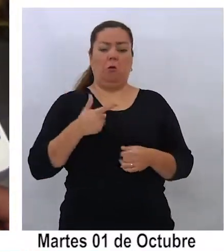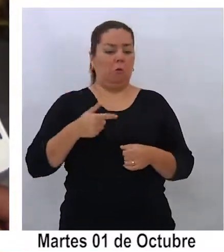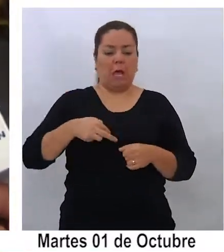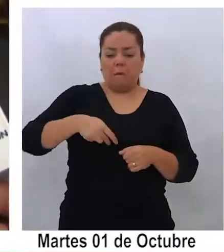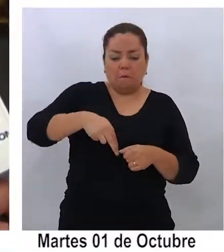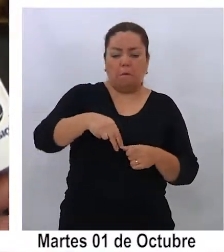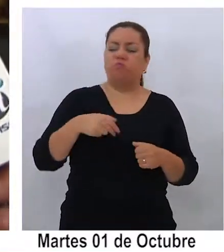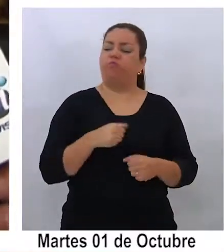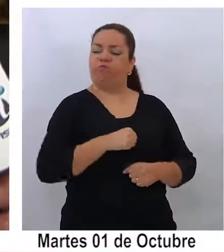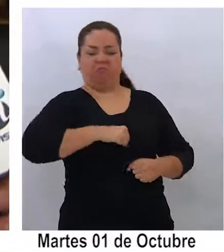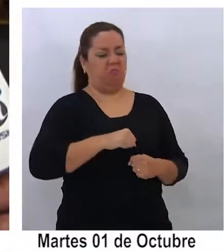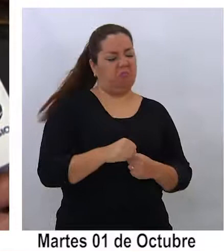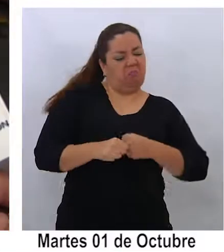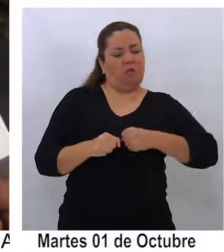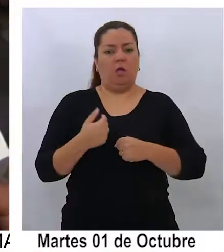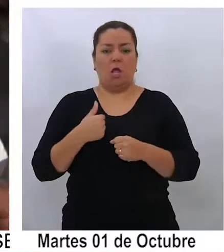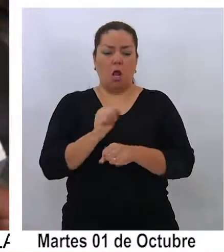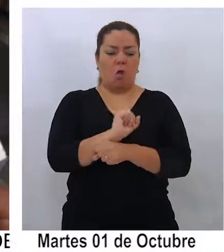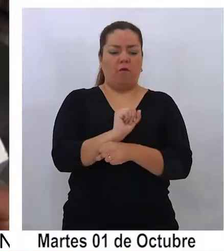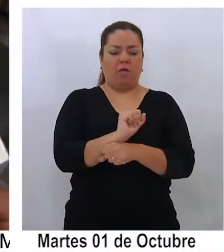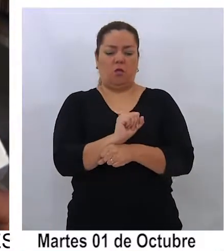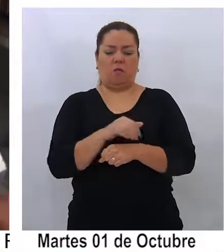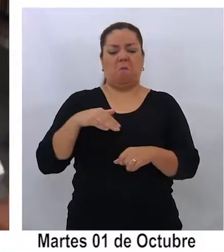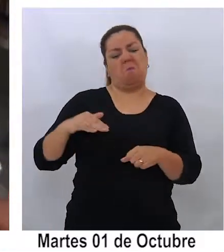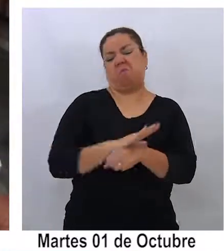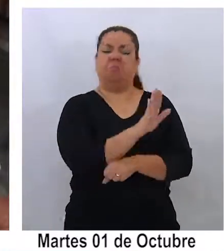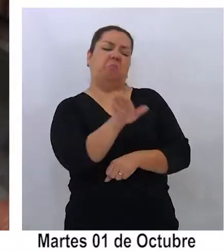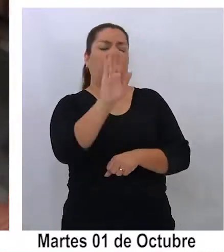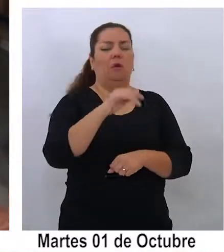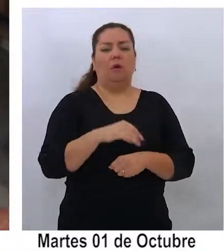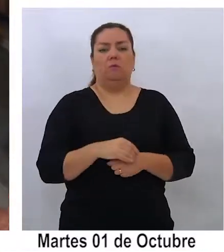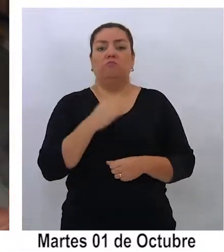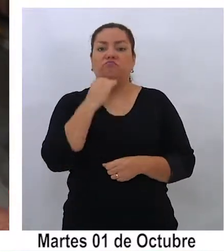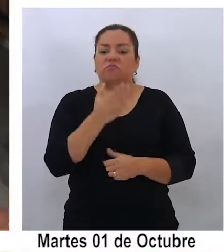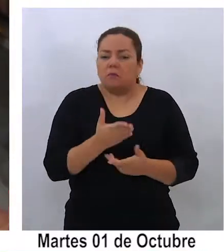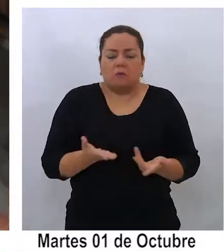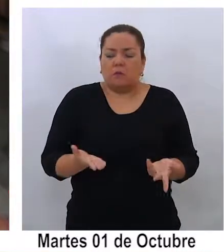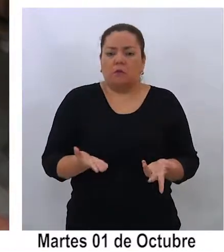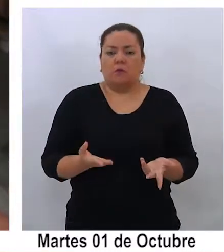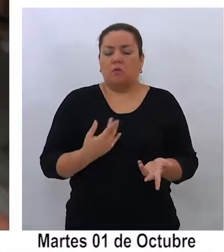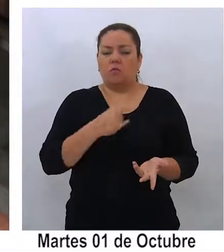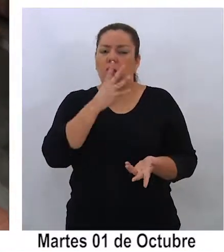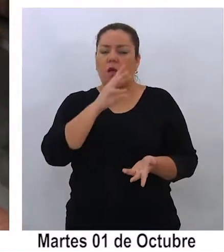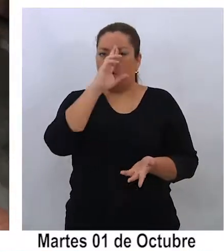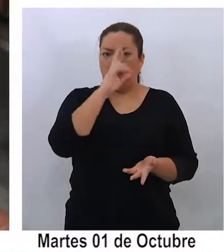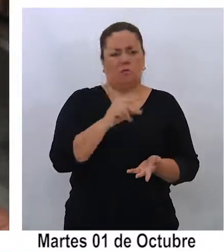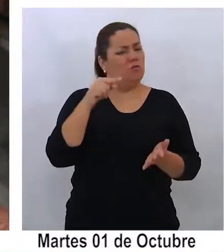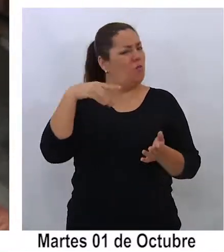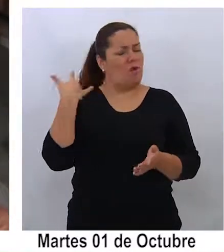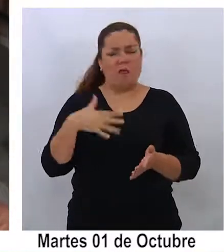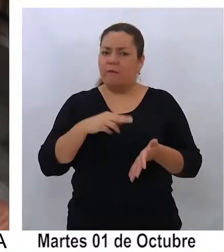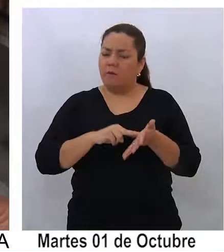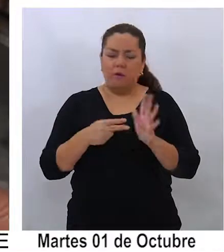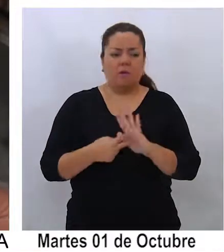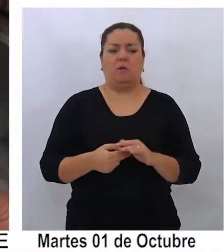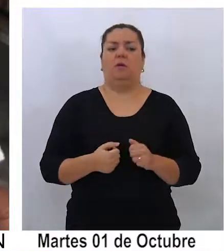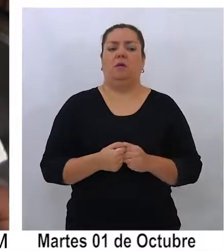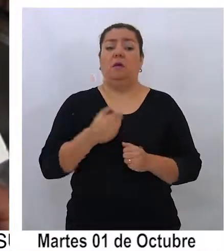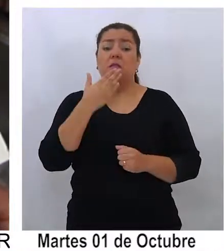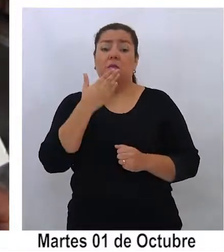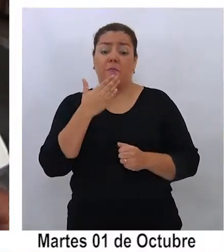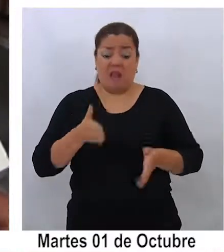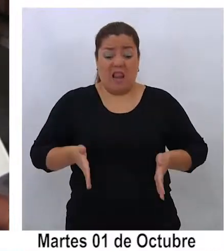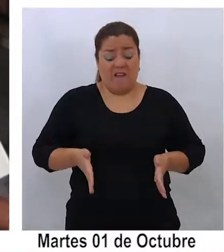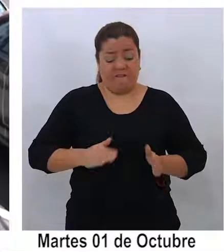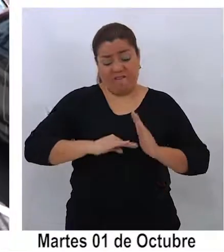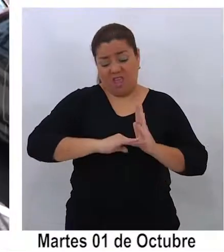dejan pasar en las veredas, atropellan los vehículos, qué sé yo, tratan... sí, ese es un grave problema que tienen. El otro son